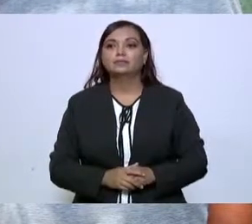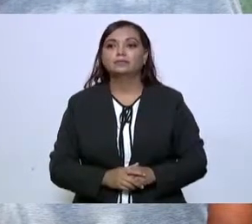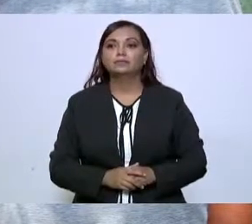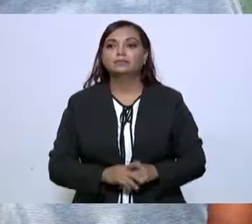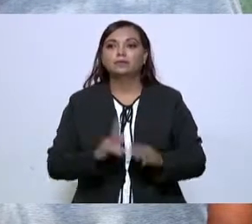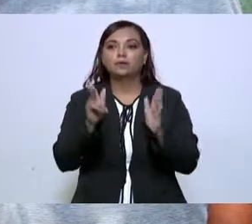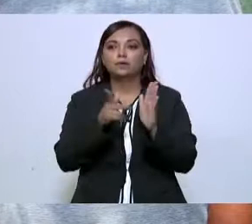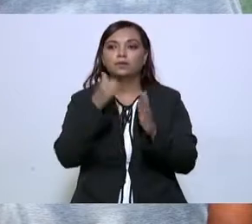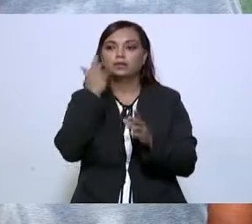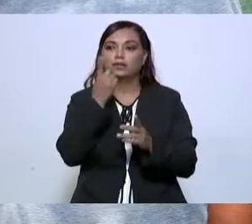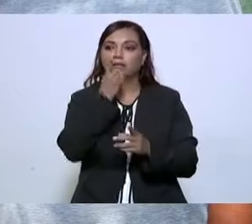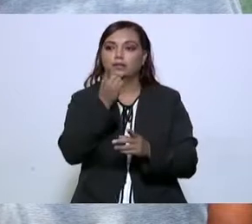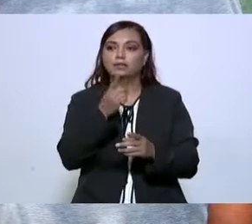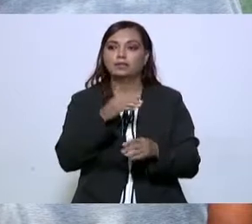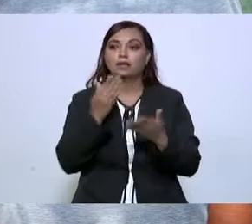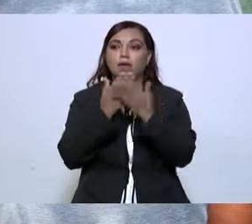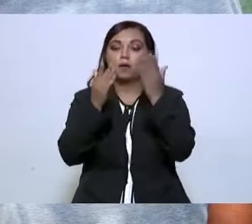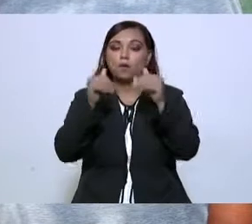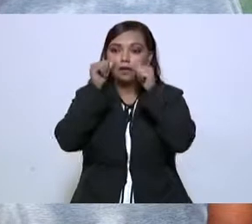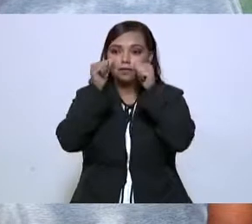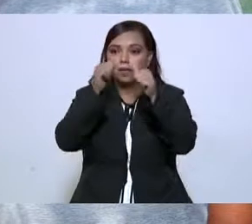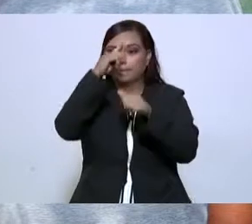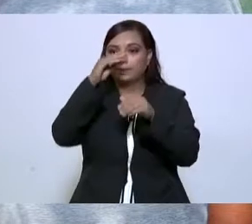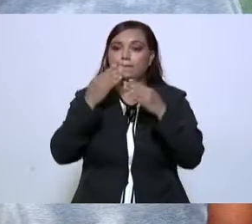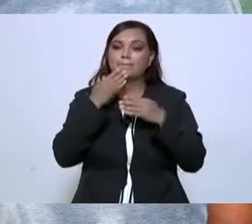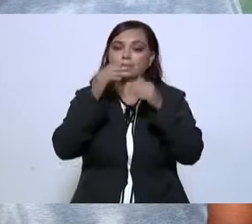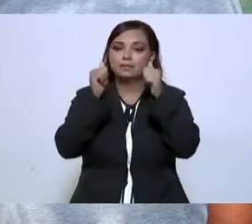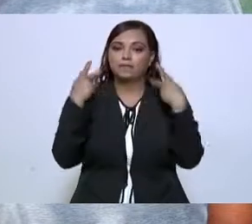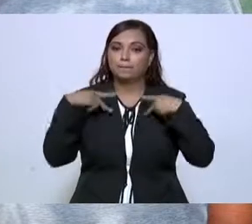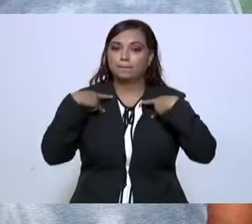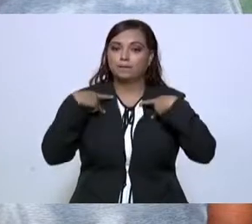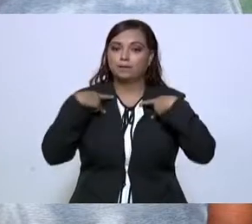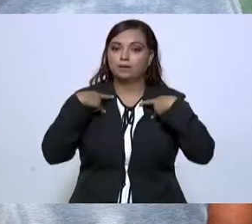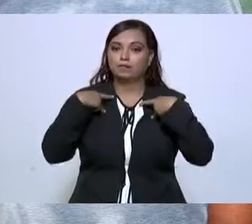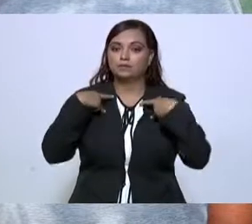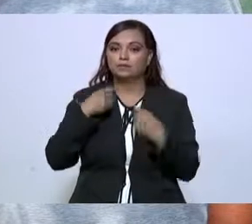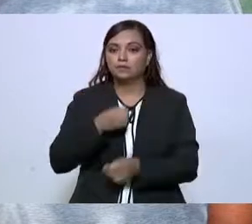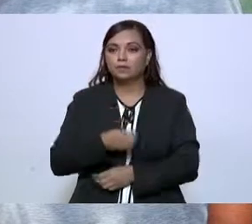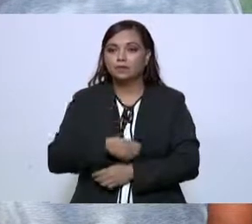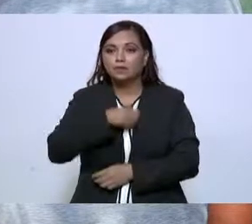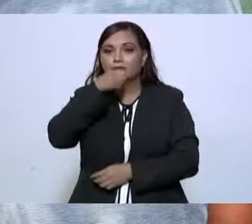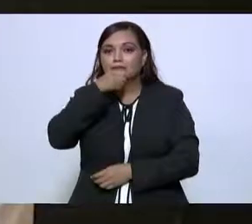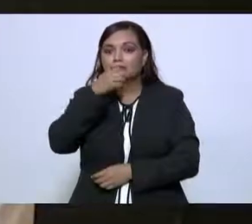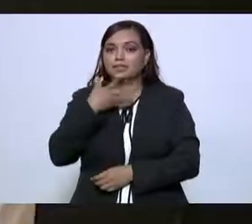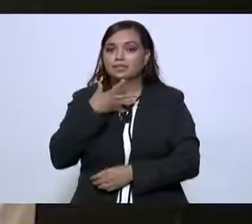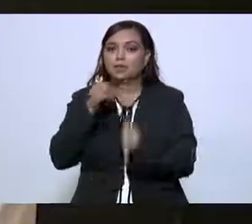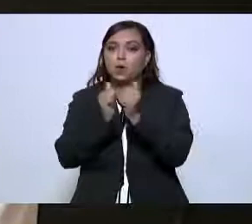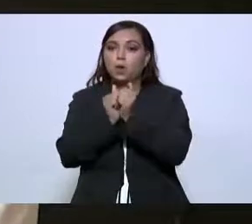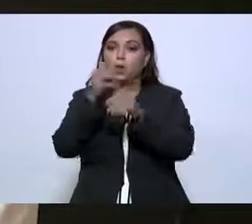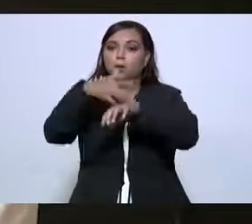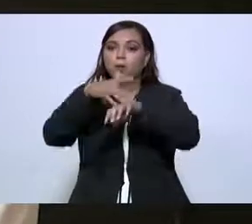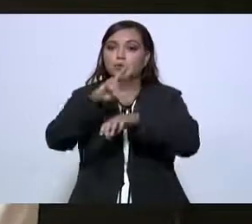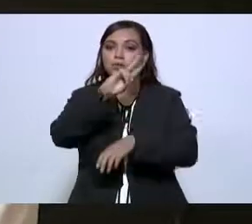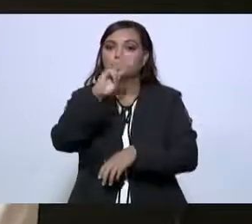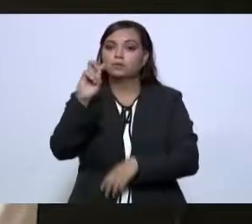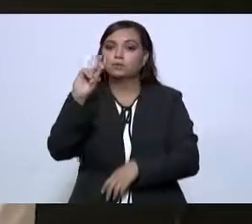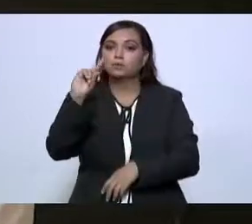Repetimos, actualmente la pensión para el bienestar de las personas adultas mayores cuenta con un padrón de